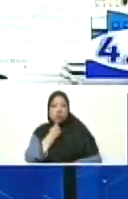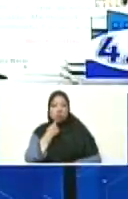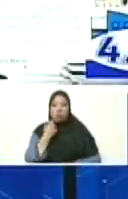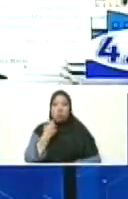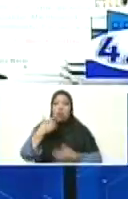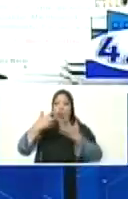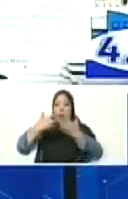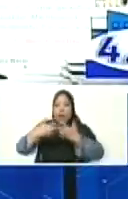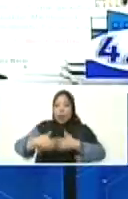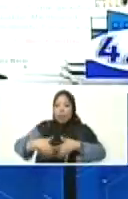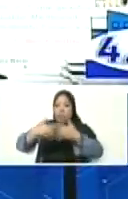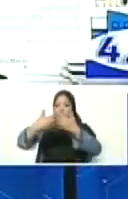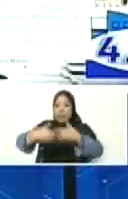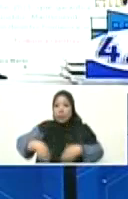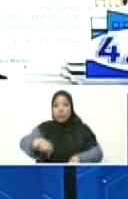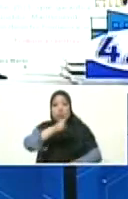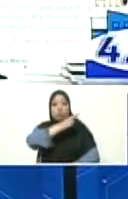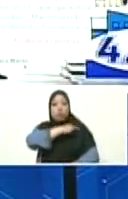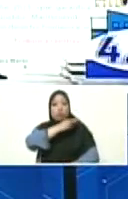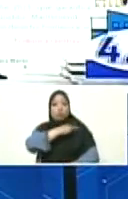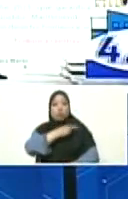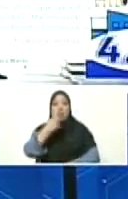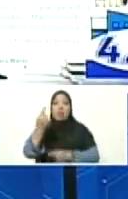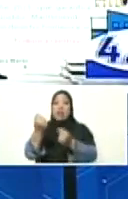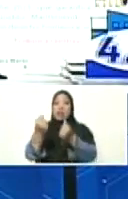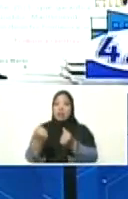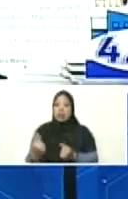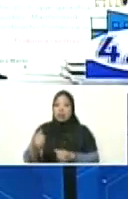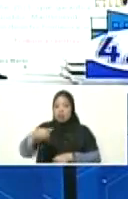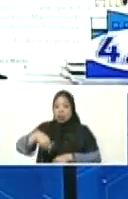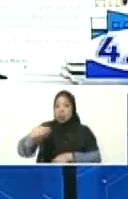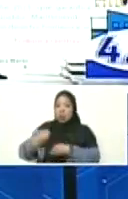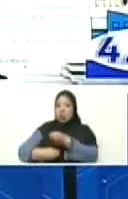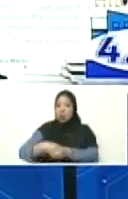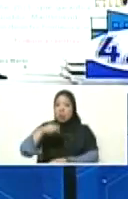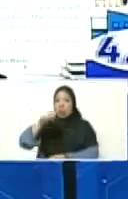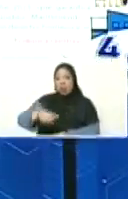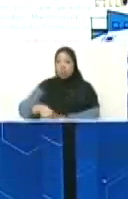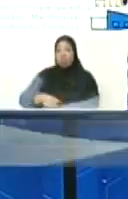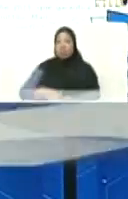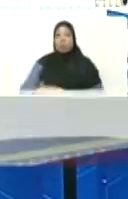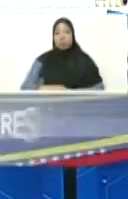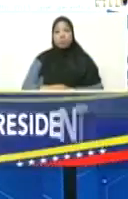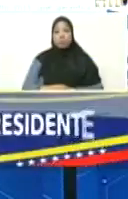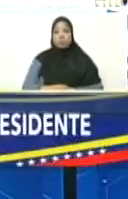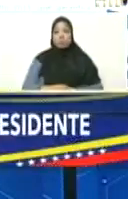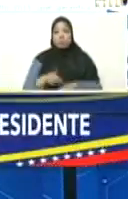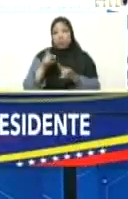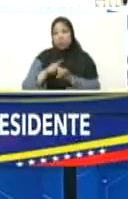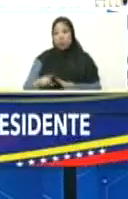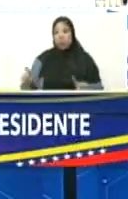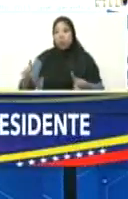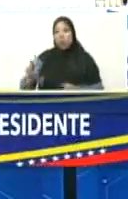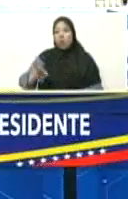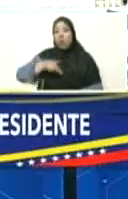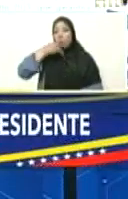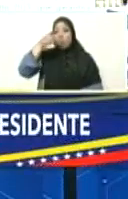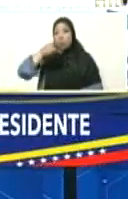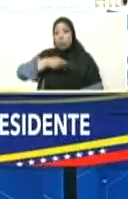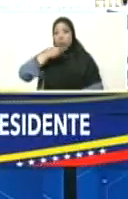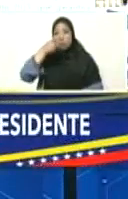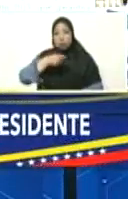empresarios, que tienen recursos, que quieren invertir, etcétera, etcétera, políticos,